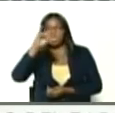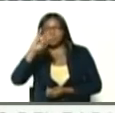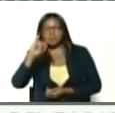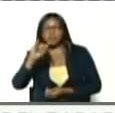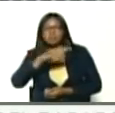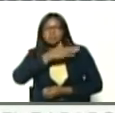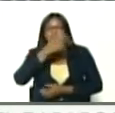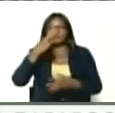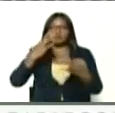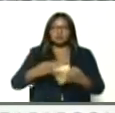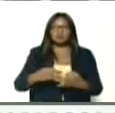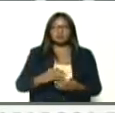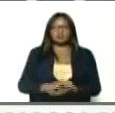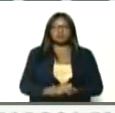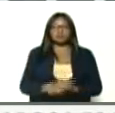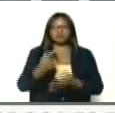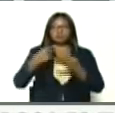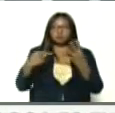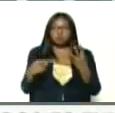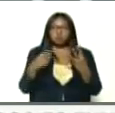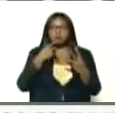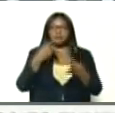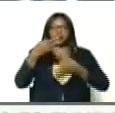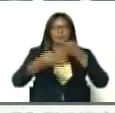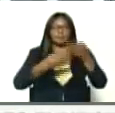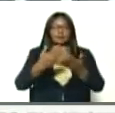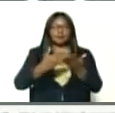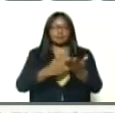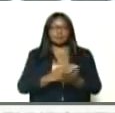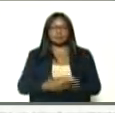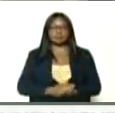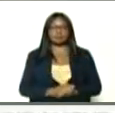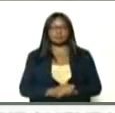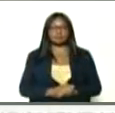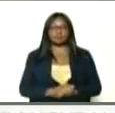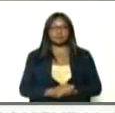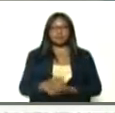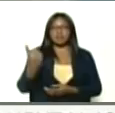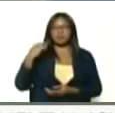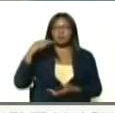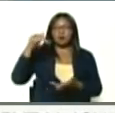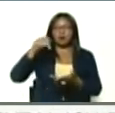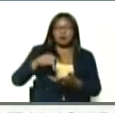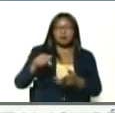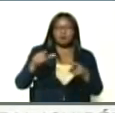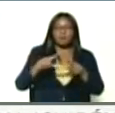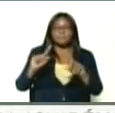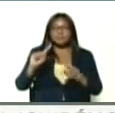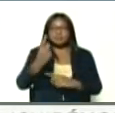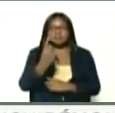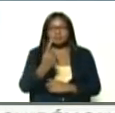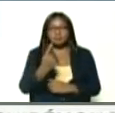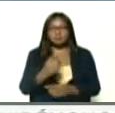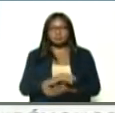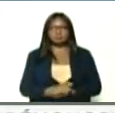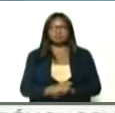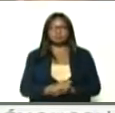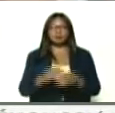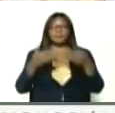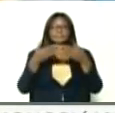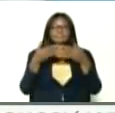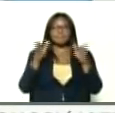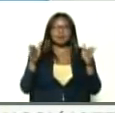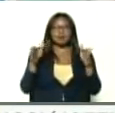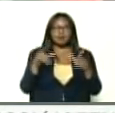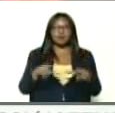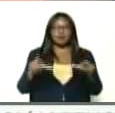ciudadana, son varias cosas, como les dije, tenemos acá, en principio, lo que es la, la inauguración,